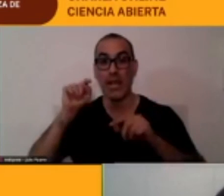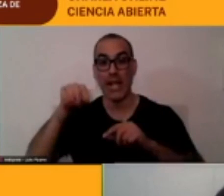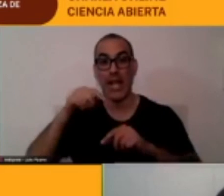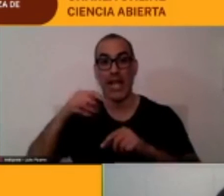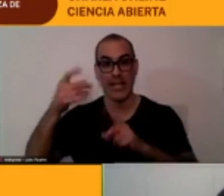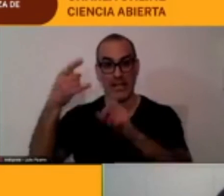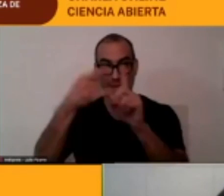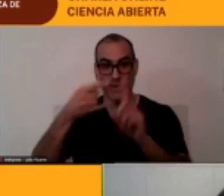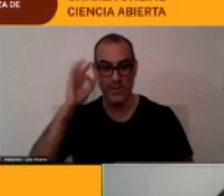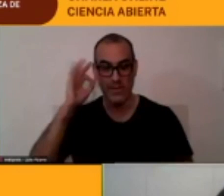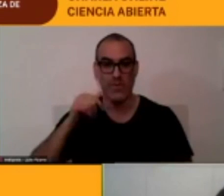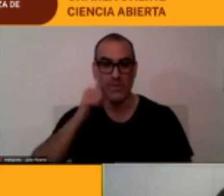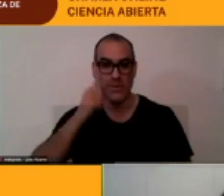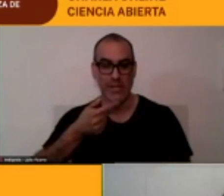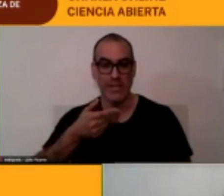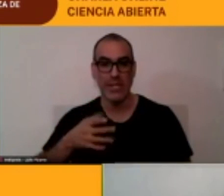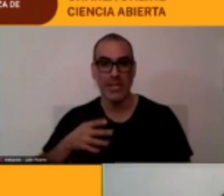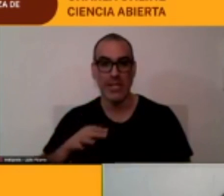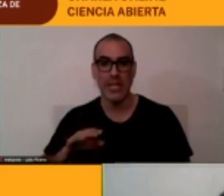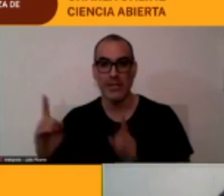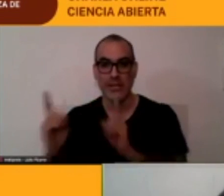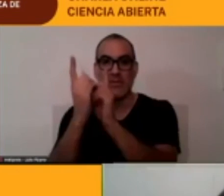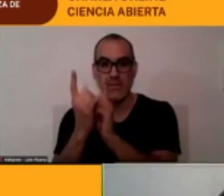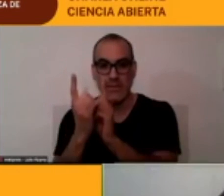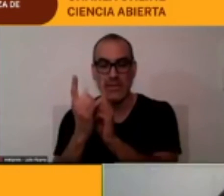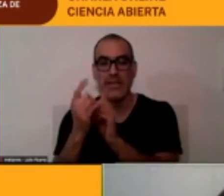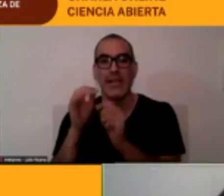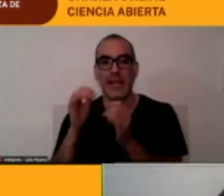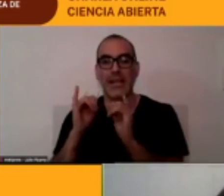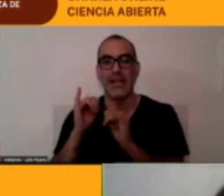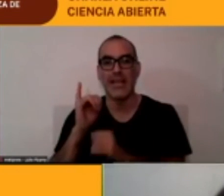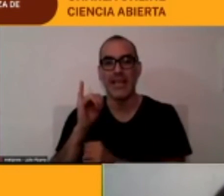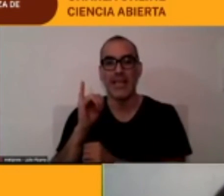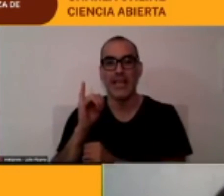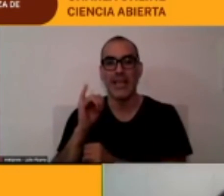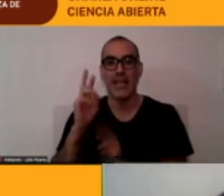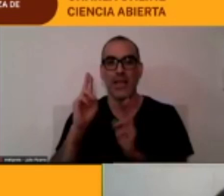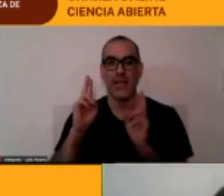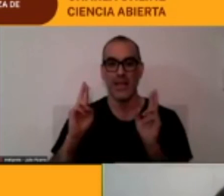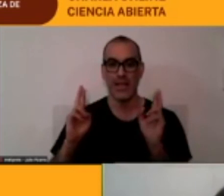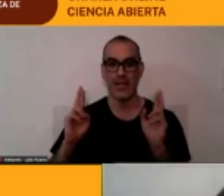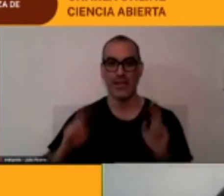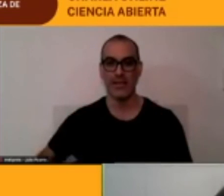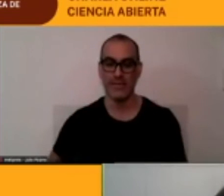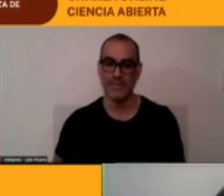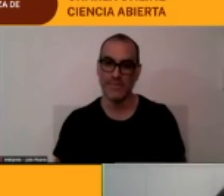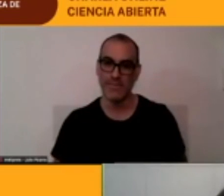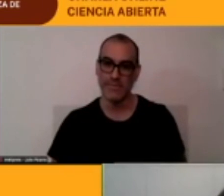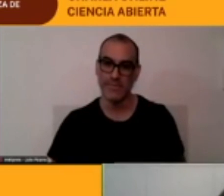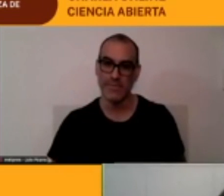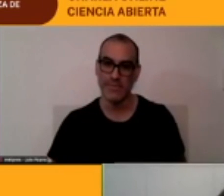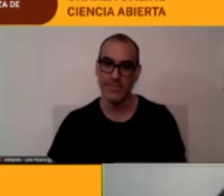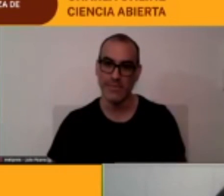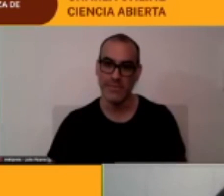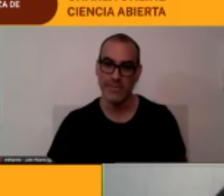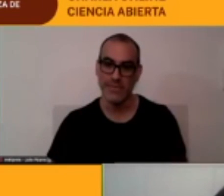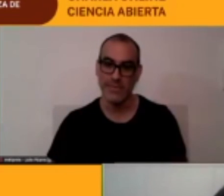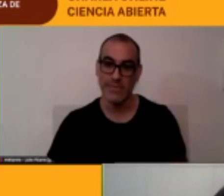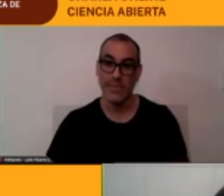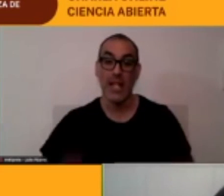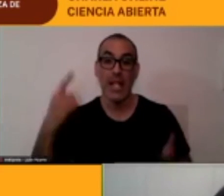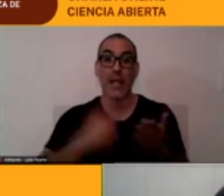yo anoté a Casasaz en 1970 sigo dictando catedral en 1970